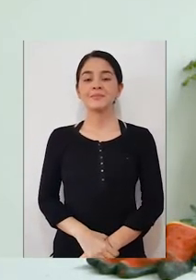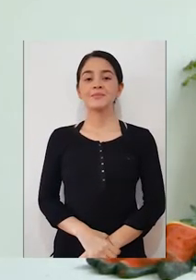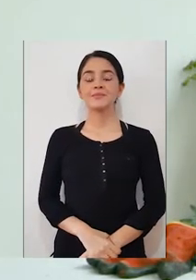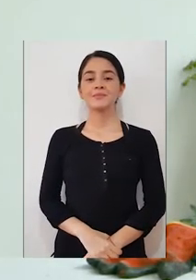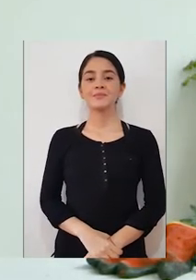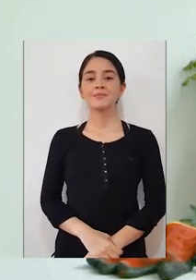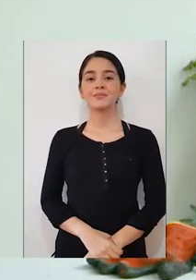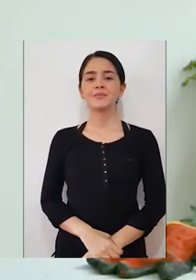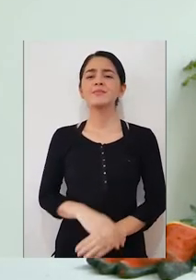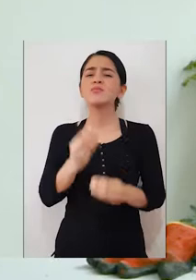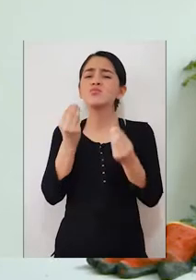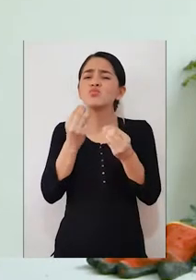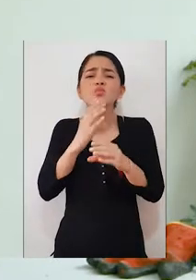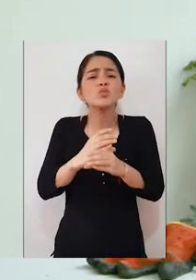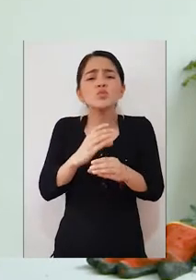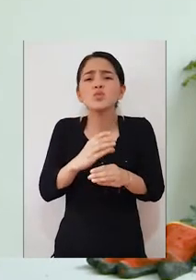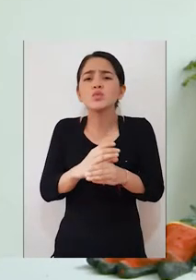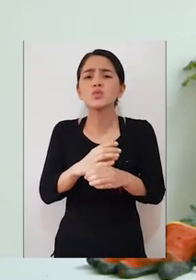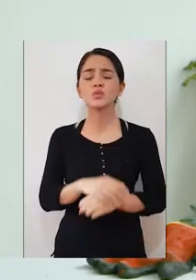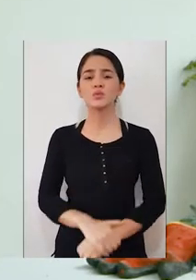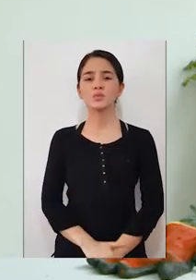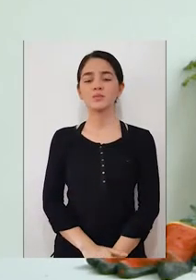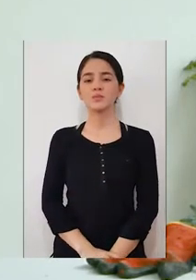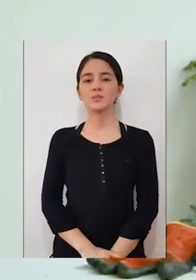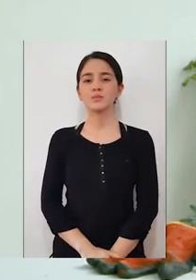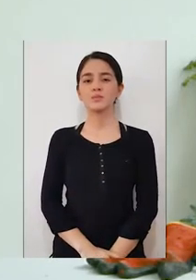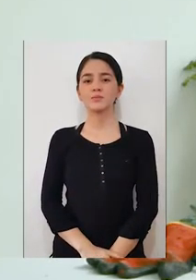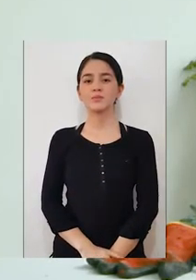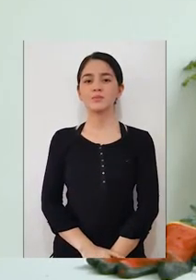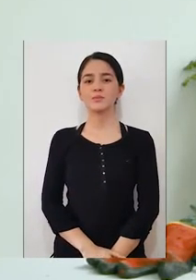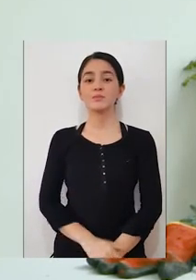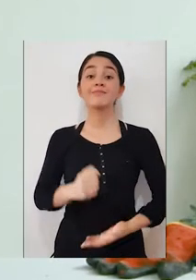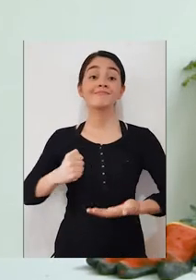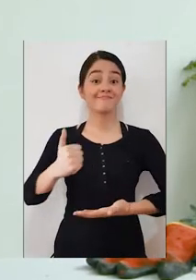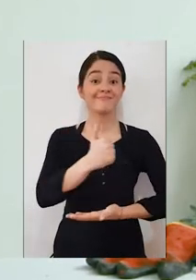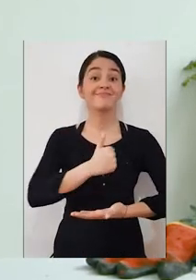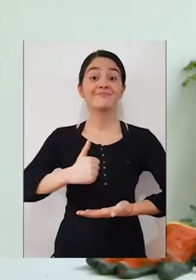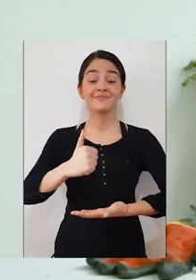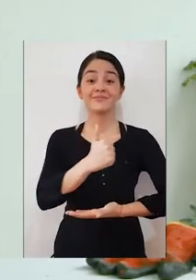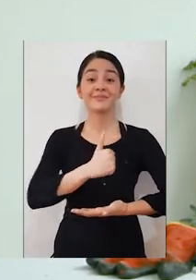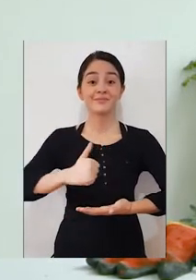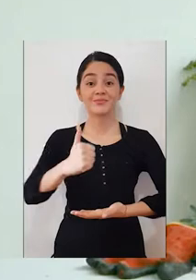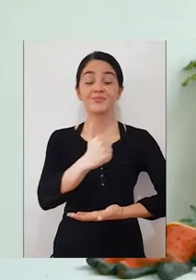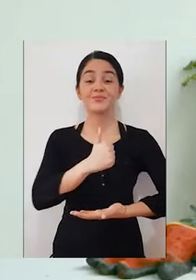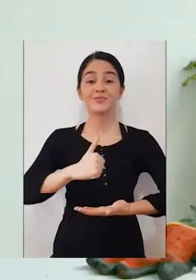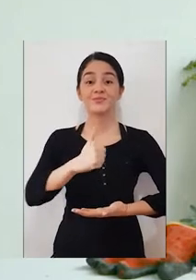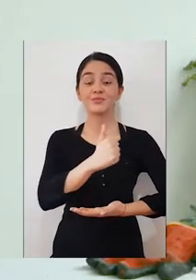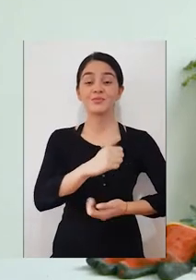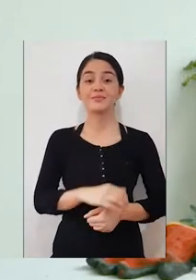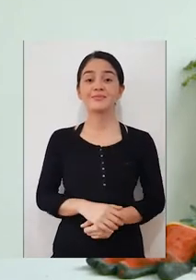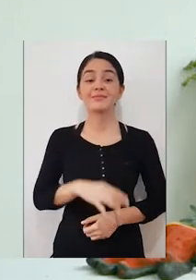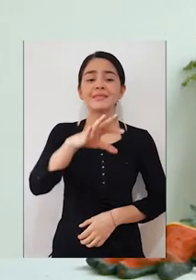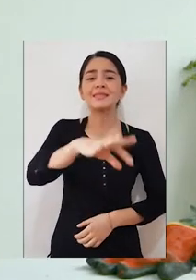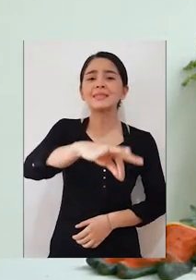mucho cuidado, realmente esto lo vamos a recoger luego. Y vamos a recoger,